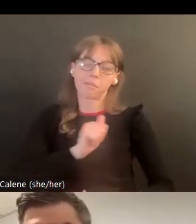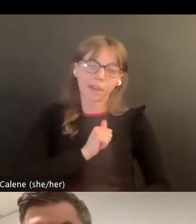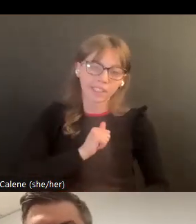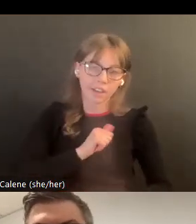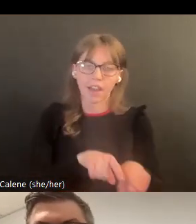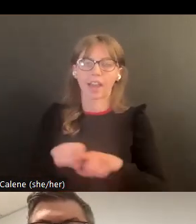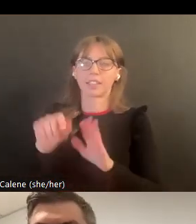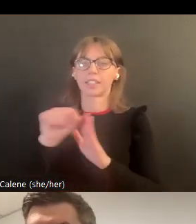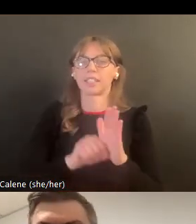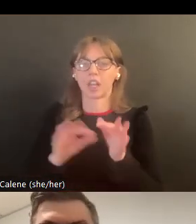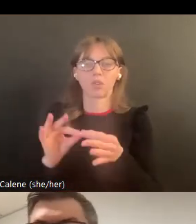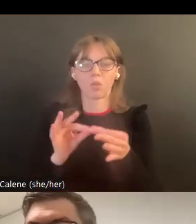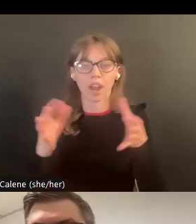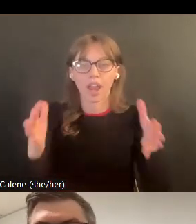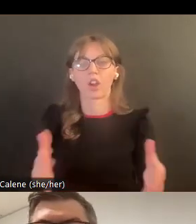para lo que sería